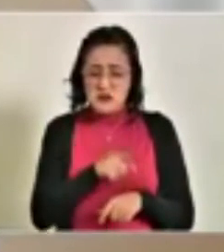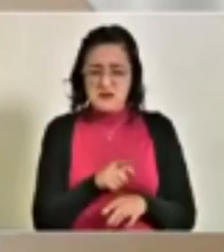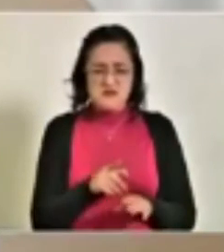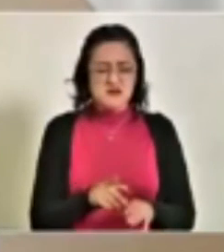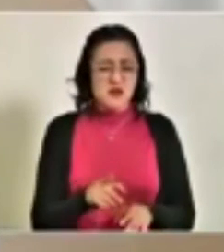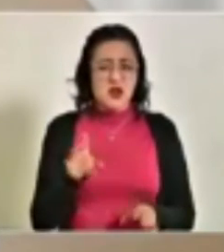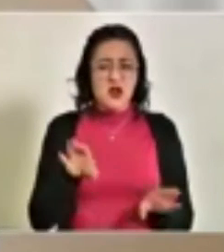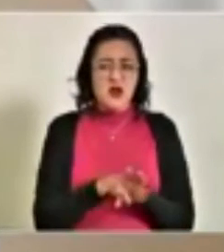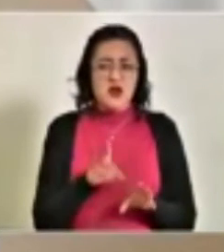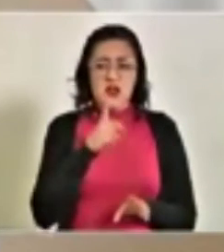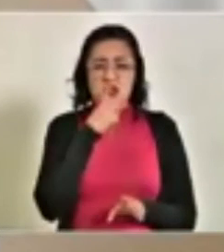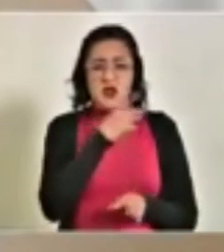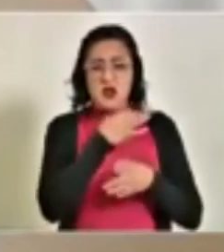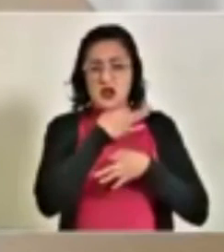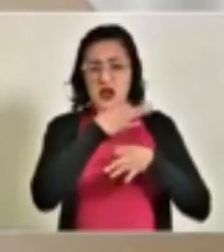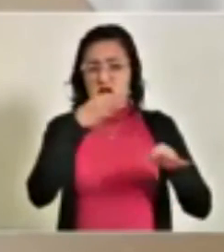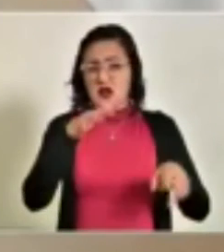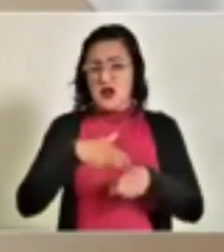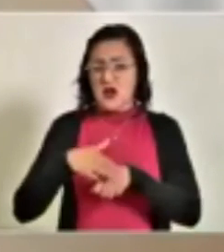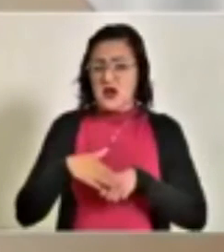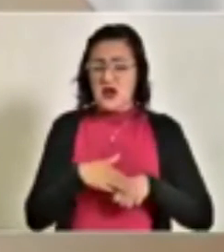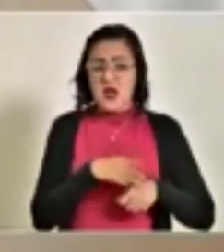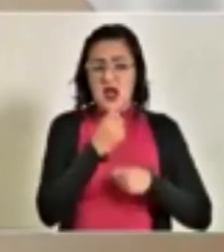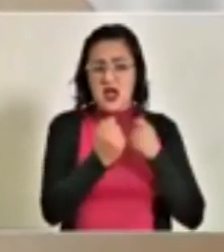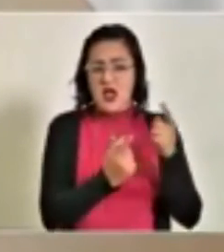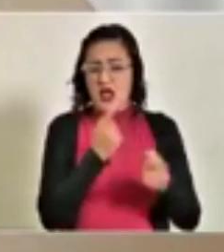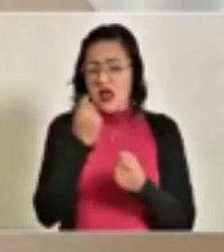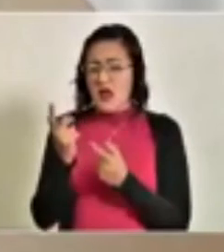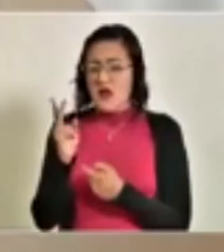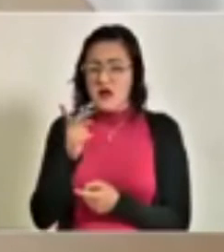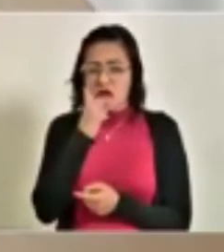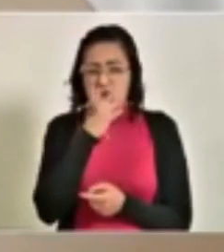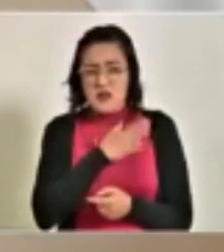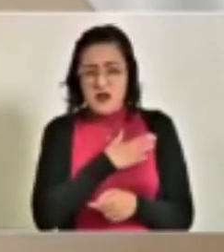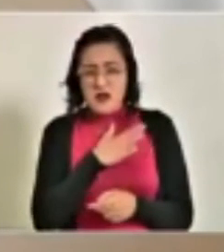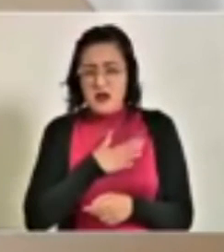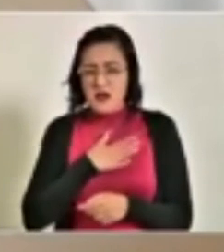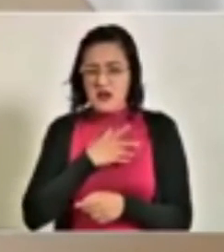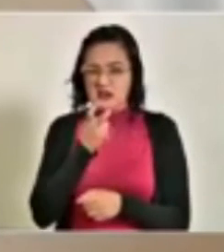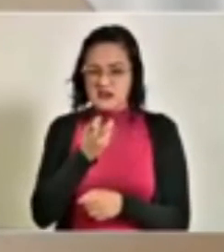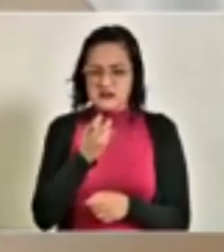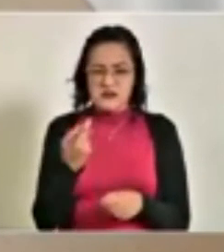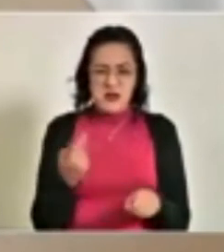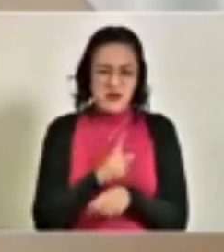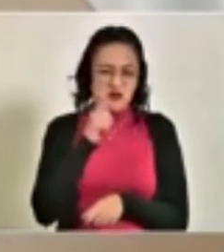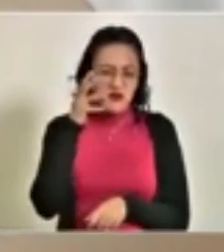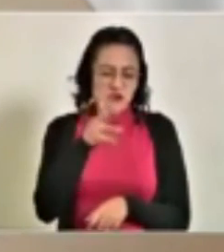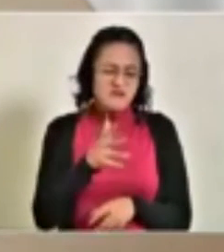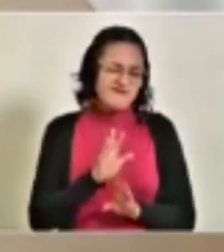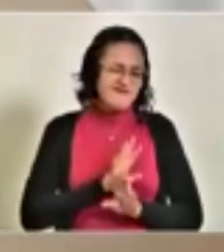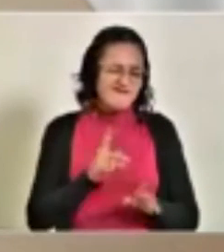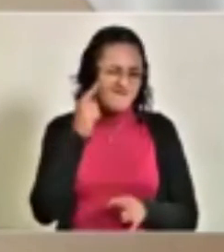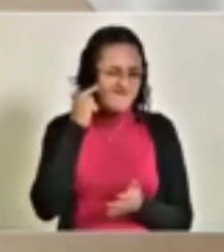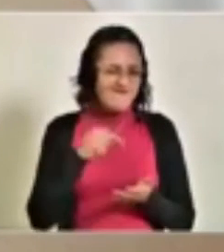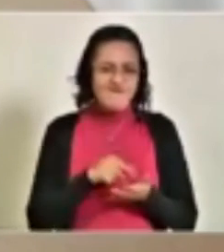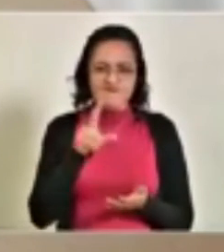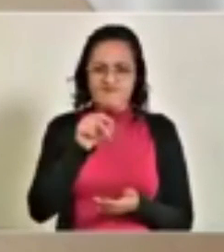los niveles que se han anunciado en algunos estudios. ¿Cómo alguien podrá